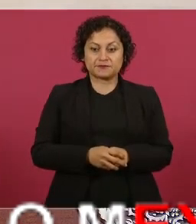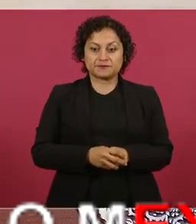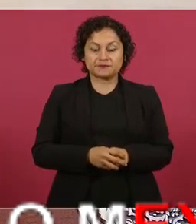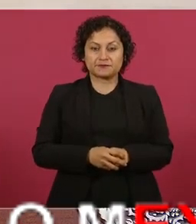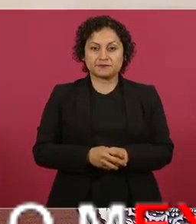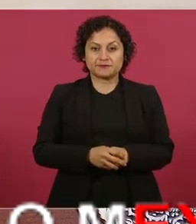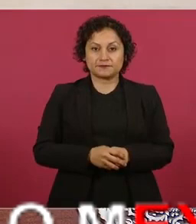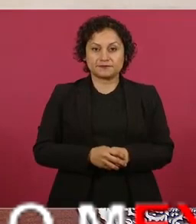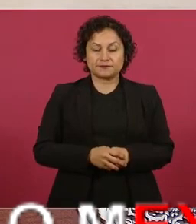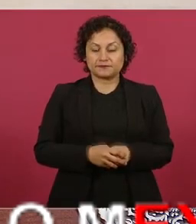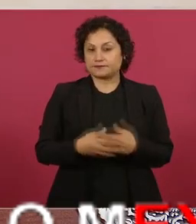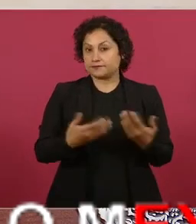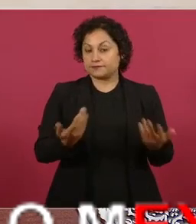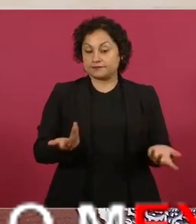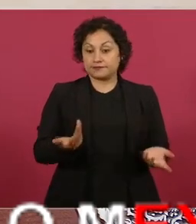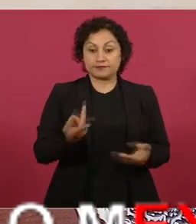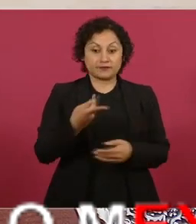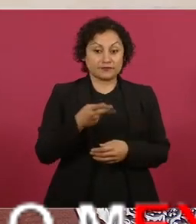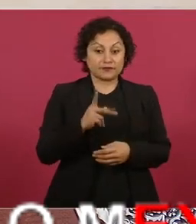nada más que